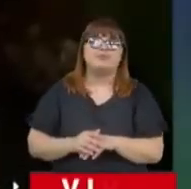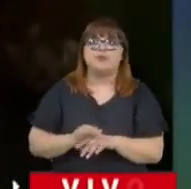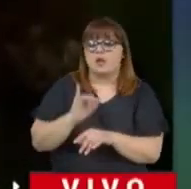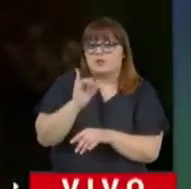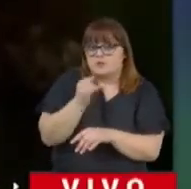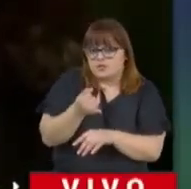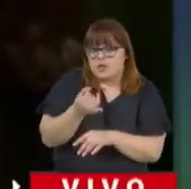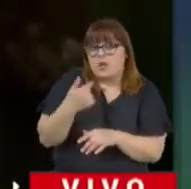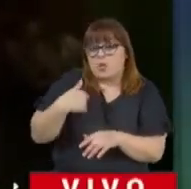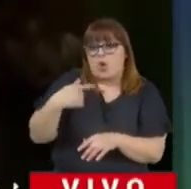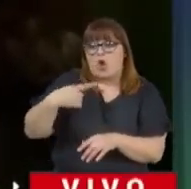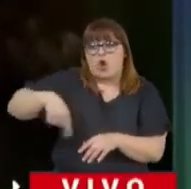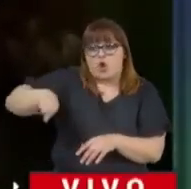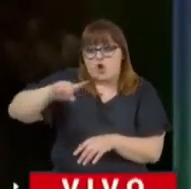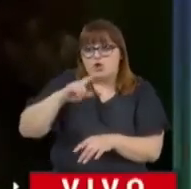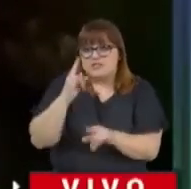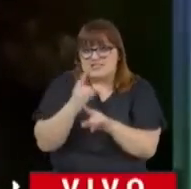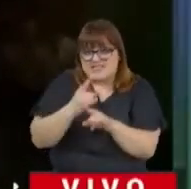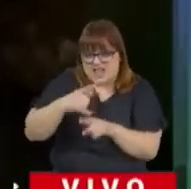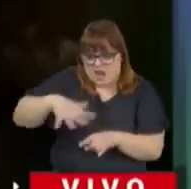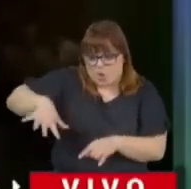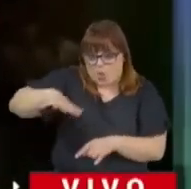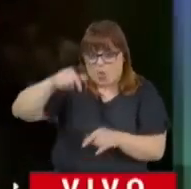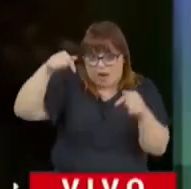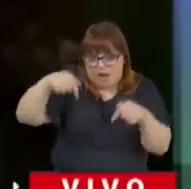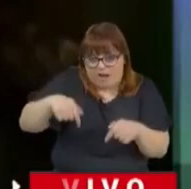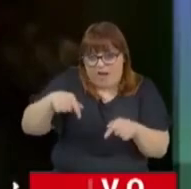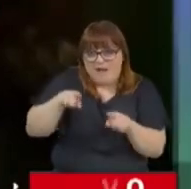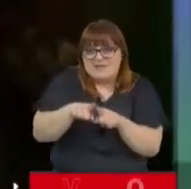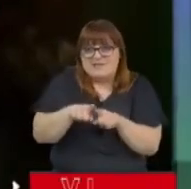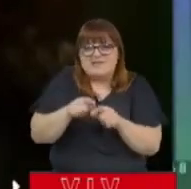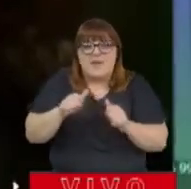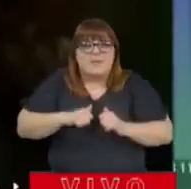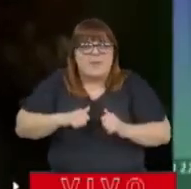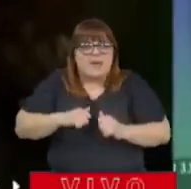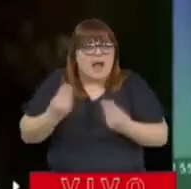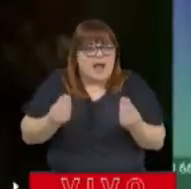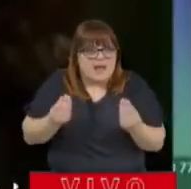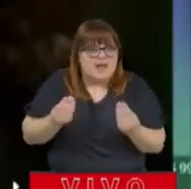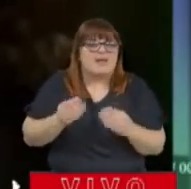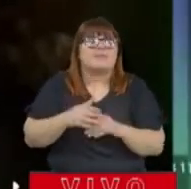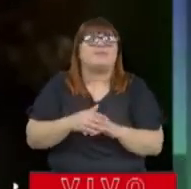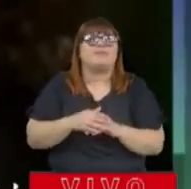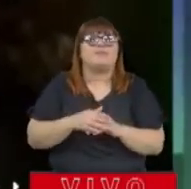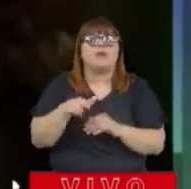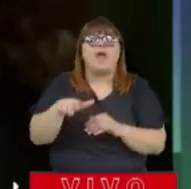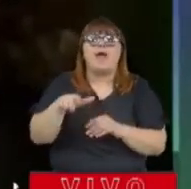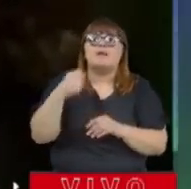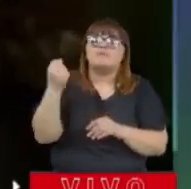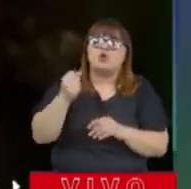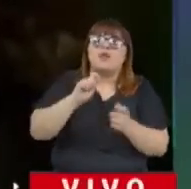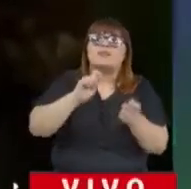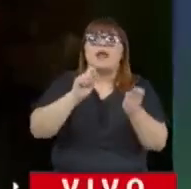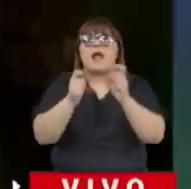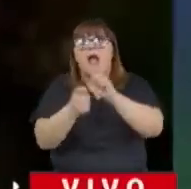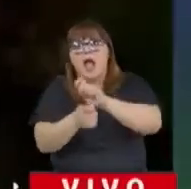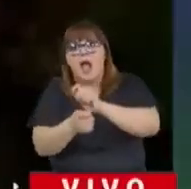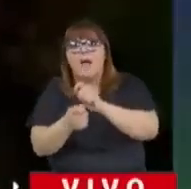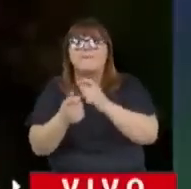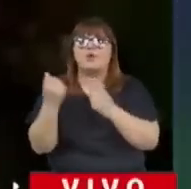Bueno, sí, aquí lo que siempre se ha esperado es esto, ¿no? De que haya un cambio